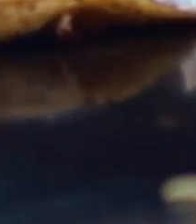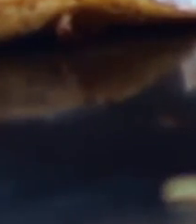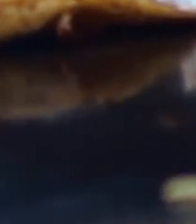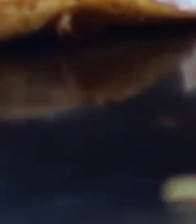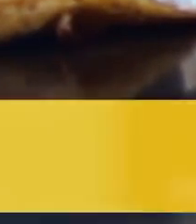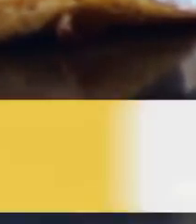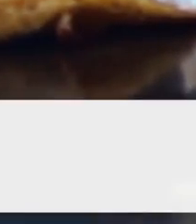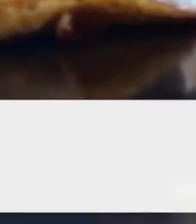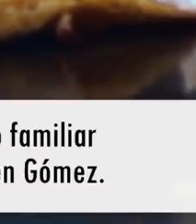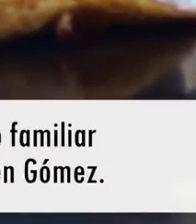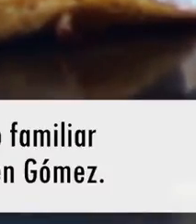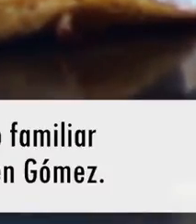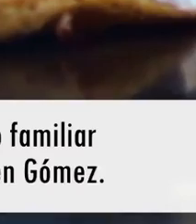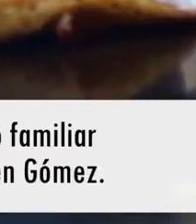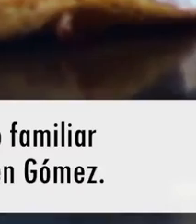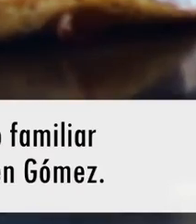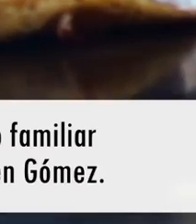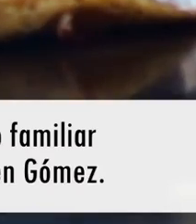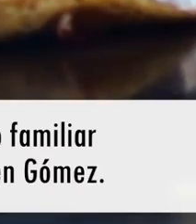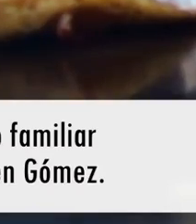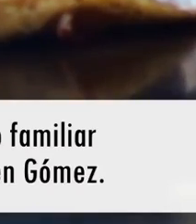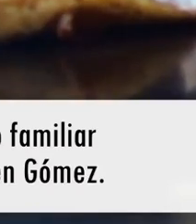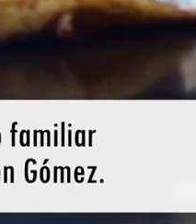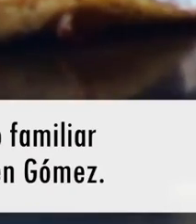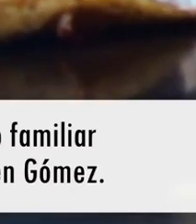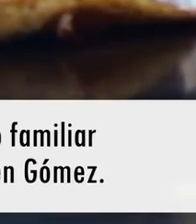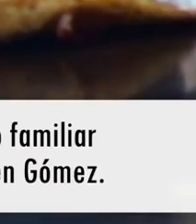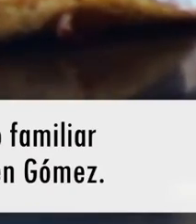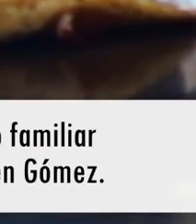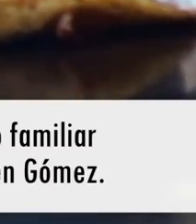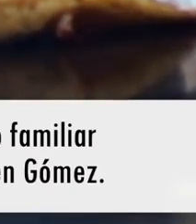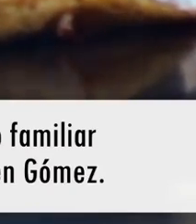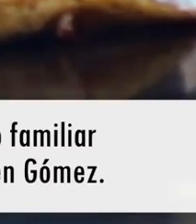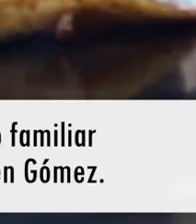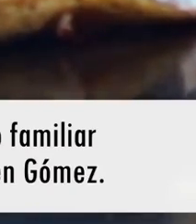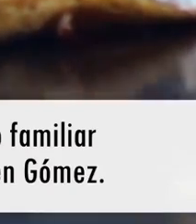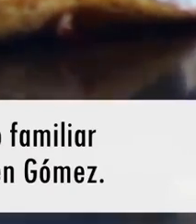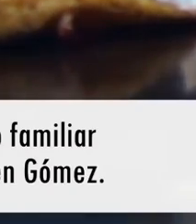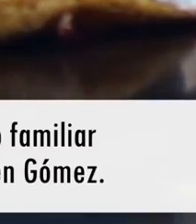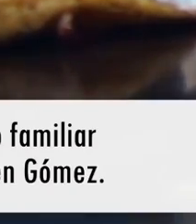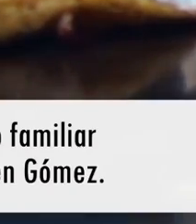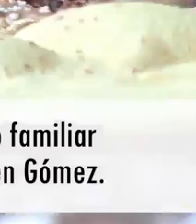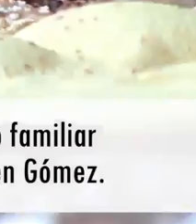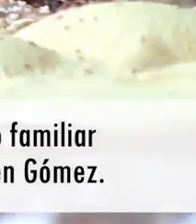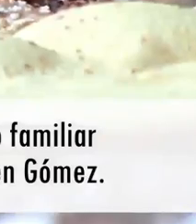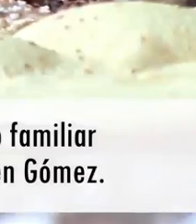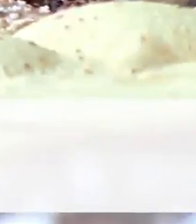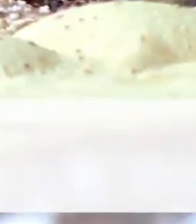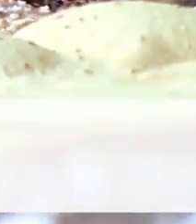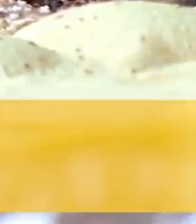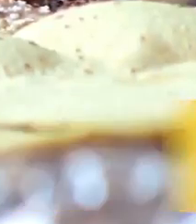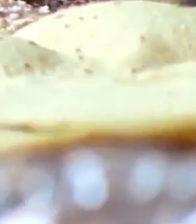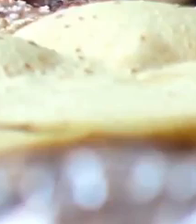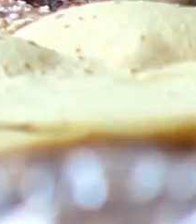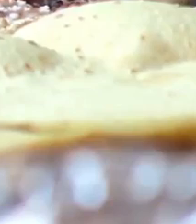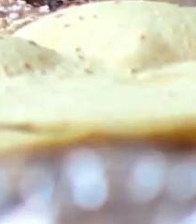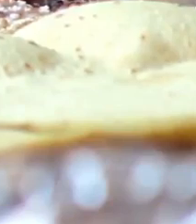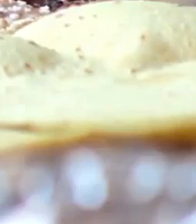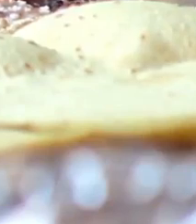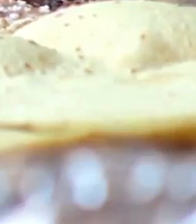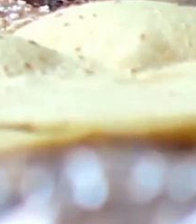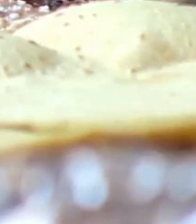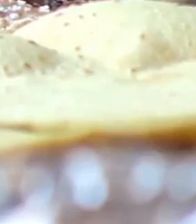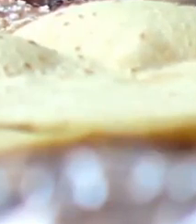la masa de maíz y el frijol, elaboró una especie de tlacoyo más alargado, el cual rellenó con frijoles y al que, en la parte superior,